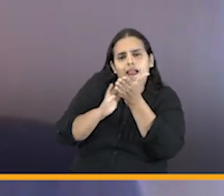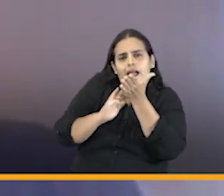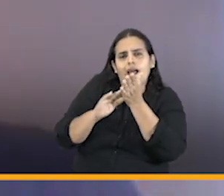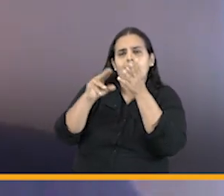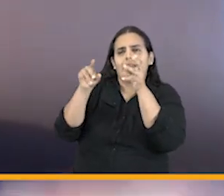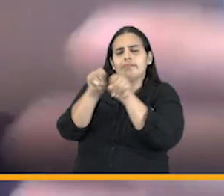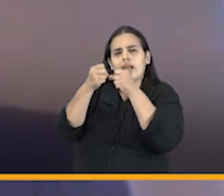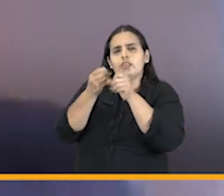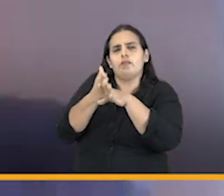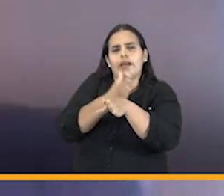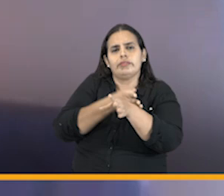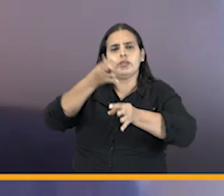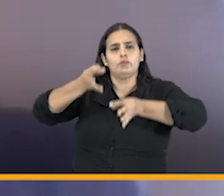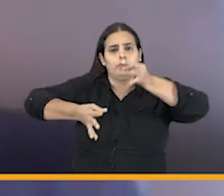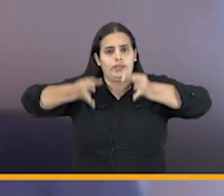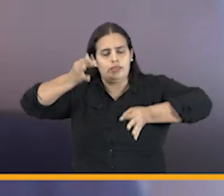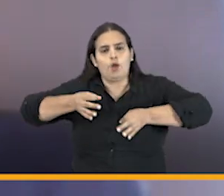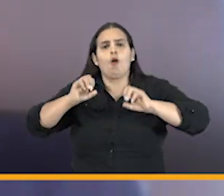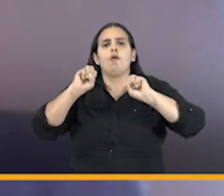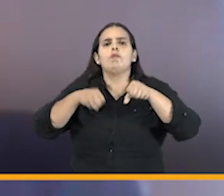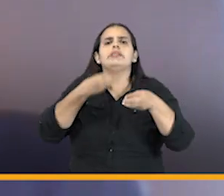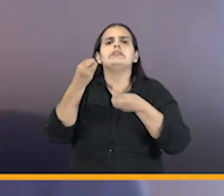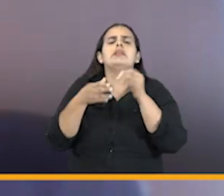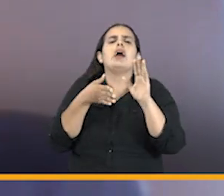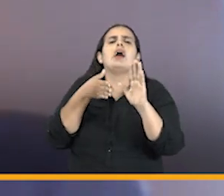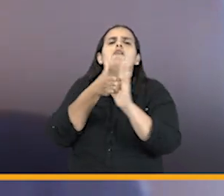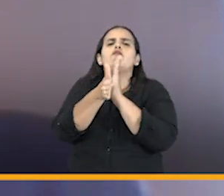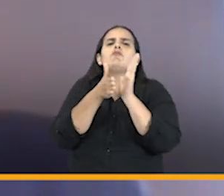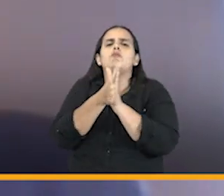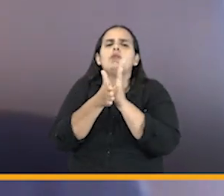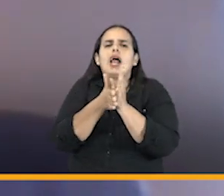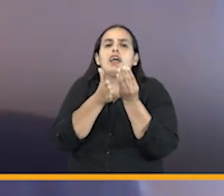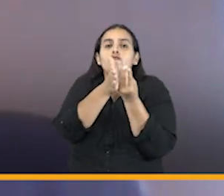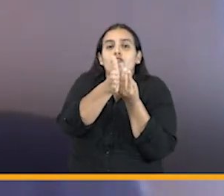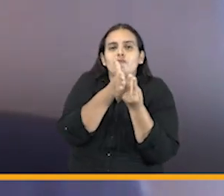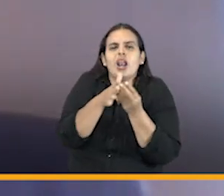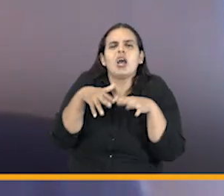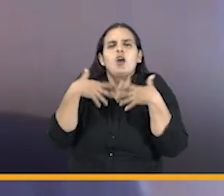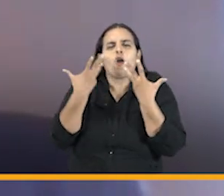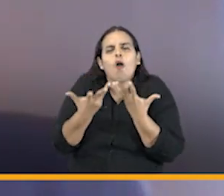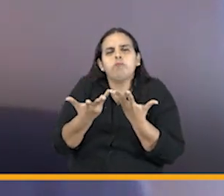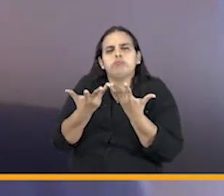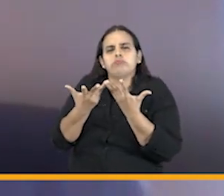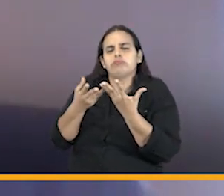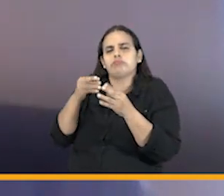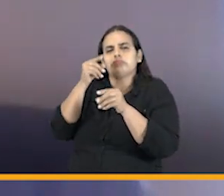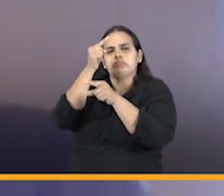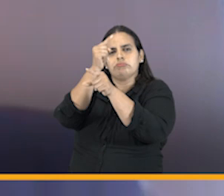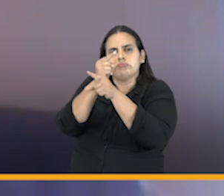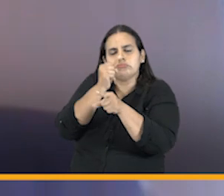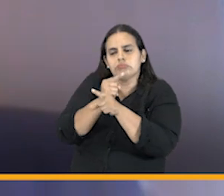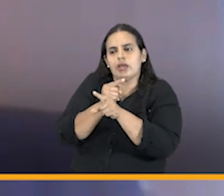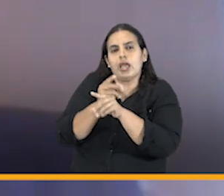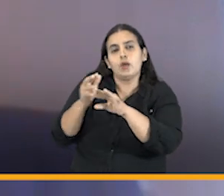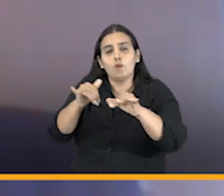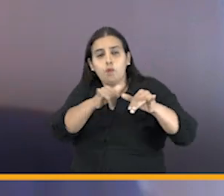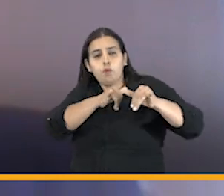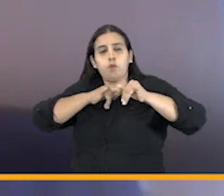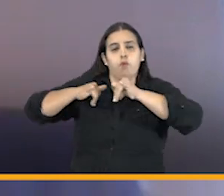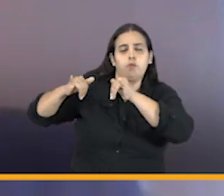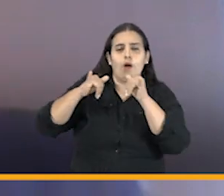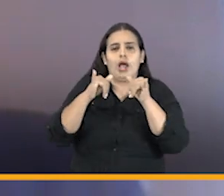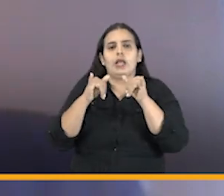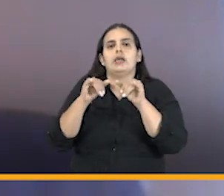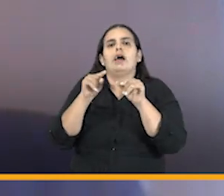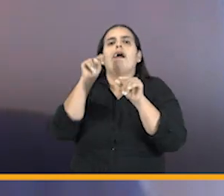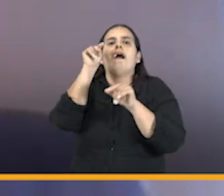antijurídico fueran formuladas bajo parámetros homogéneos pero hemos ido avanzando en ese